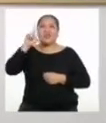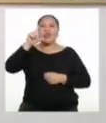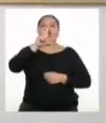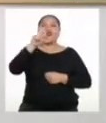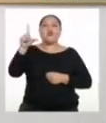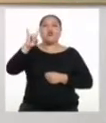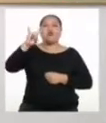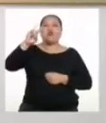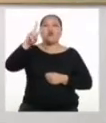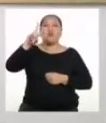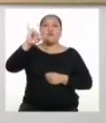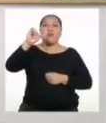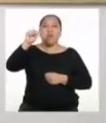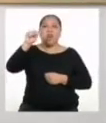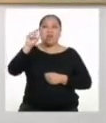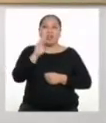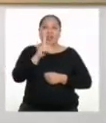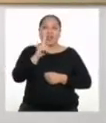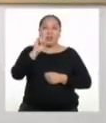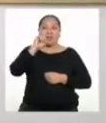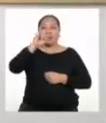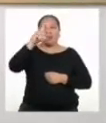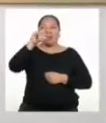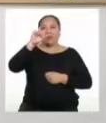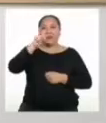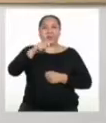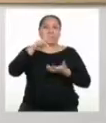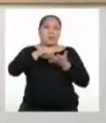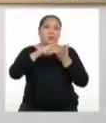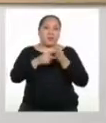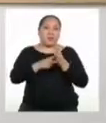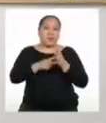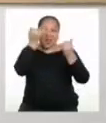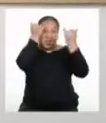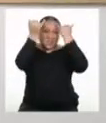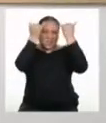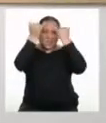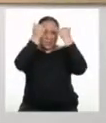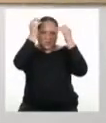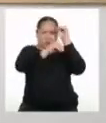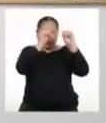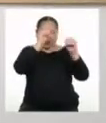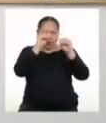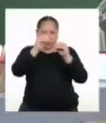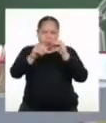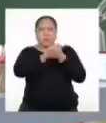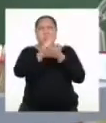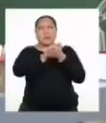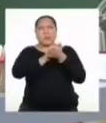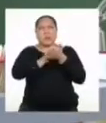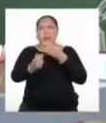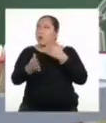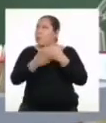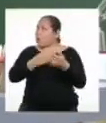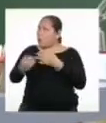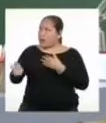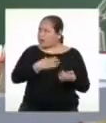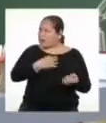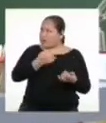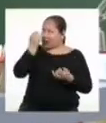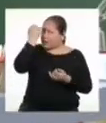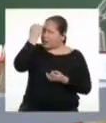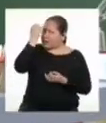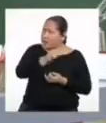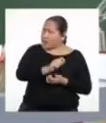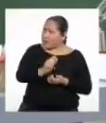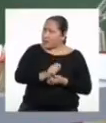para recopilar ideas. Una lluvia de ideas consiste en escribir todo lo que se nos ocurra sobre un tema en específico. ¿Cualquier cosa que